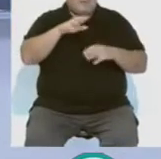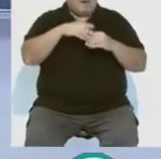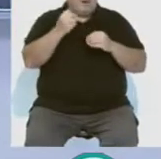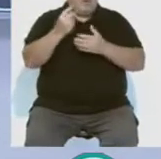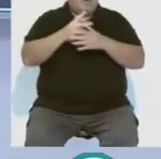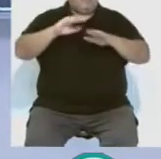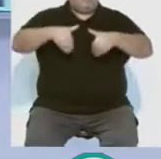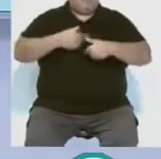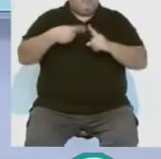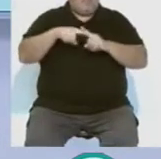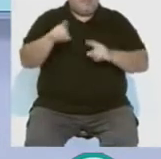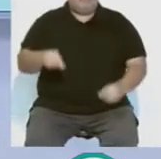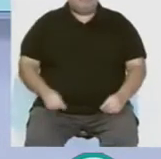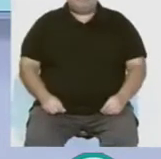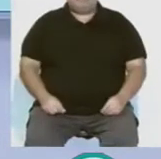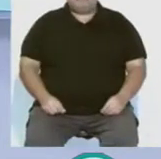retomar proyectos conjuntos.